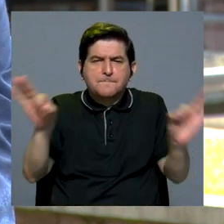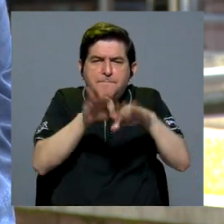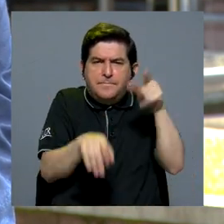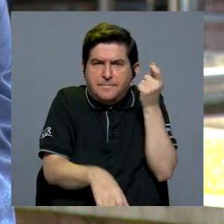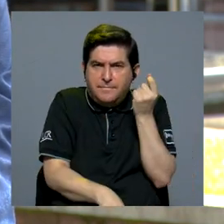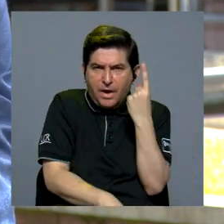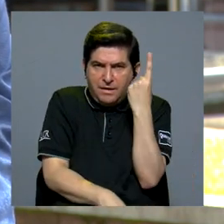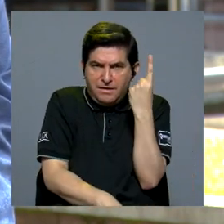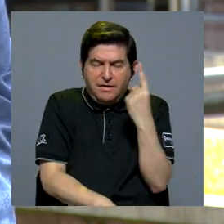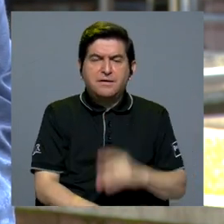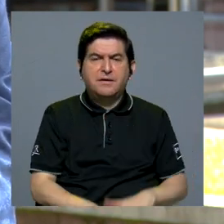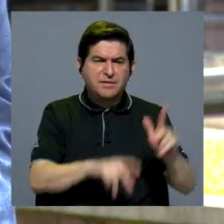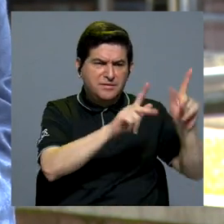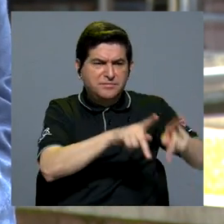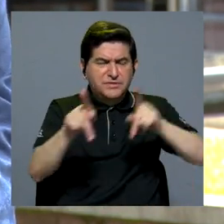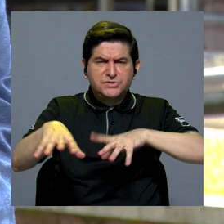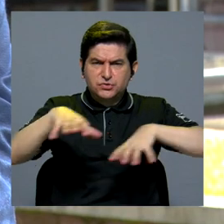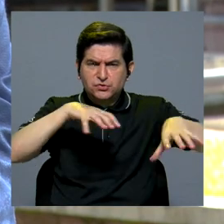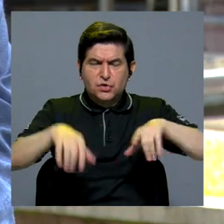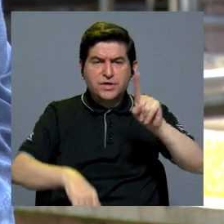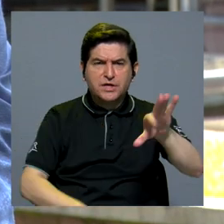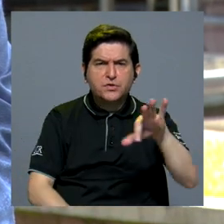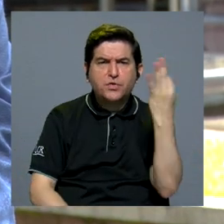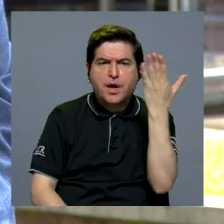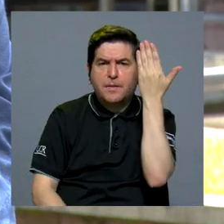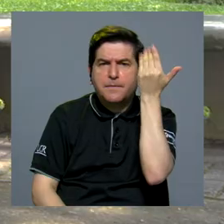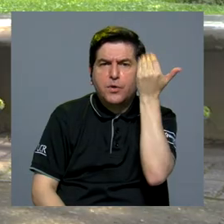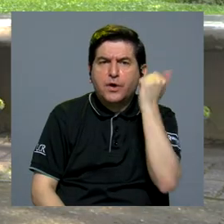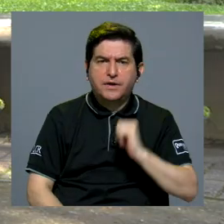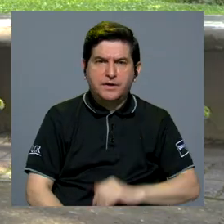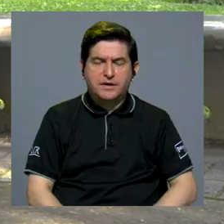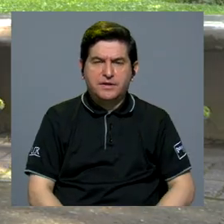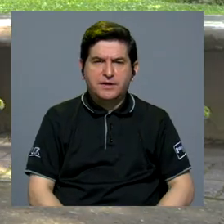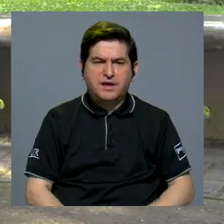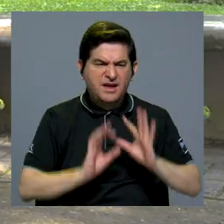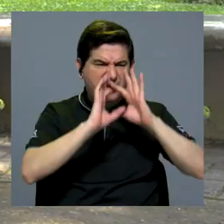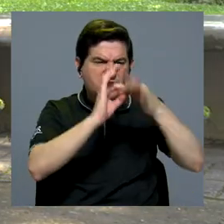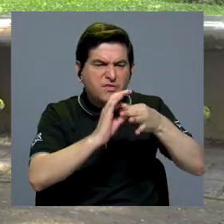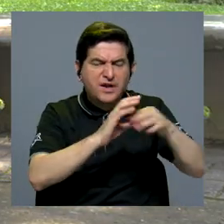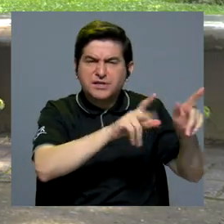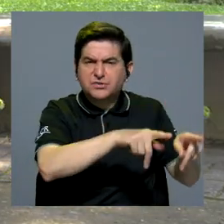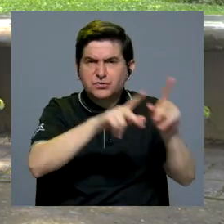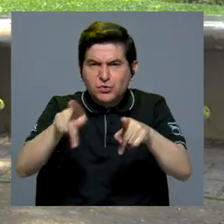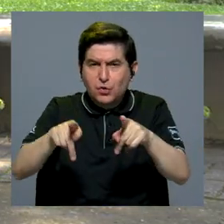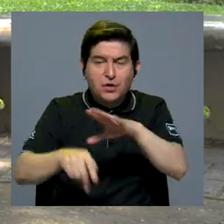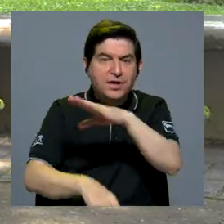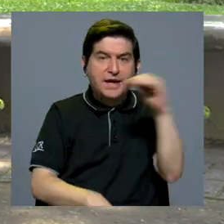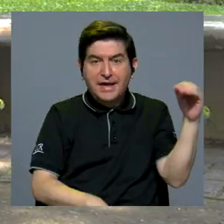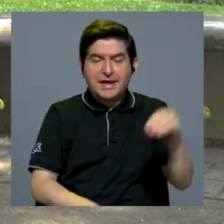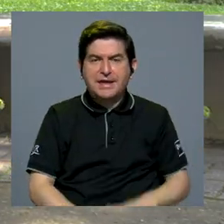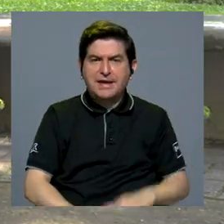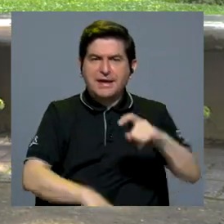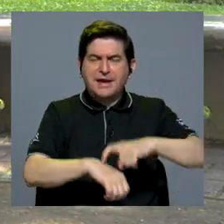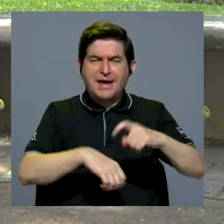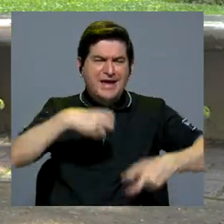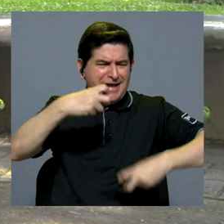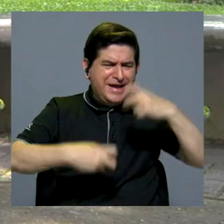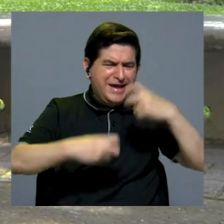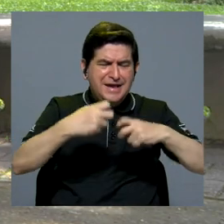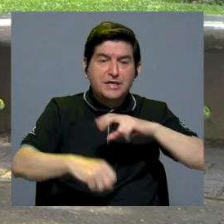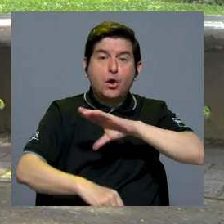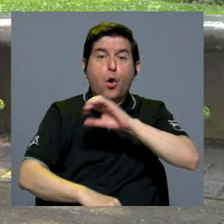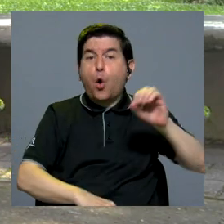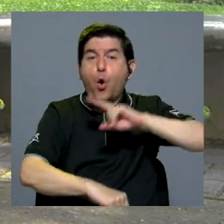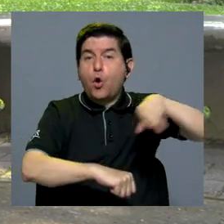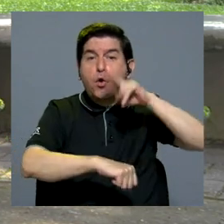entender por qué la gente actúa de ciertas maneras, cómo se relaciona a la gente y cómo en momentos de crisis o